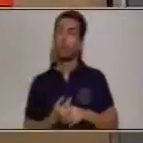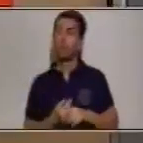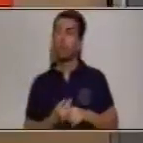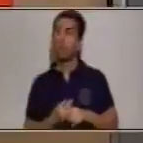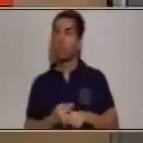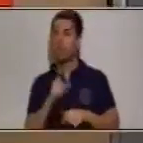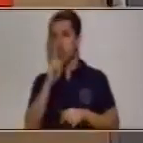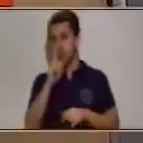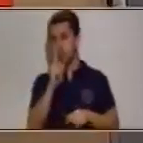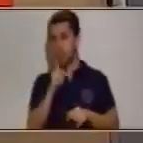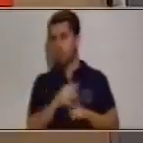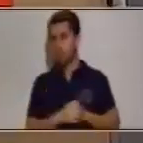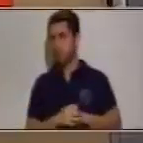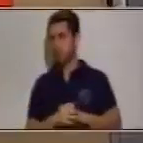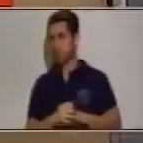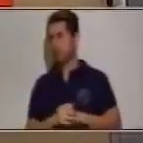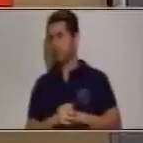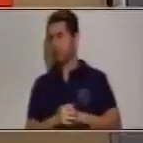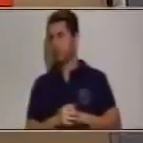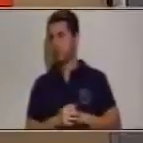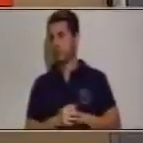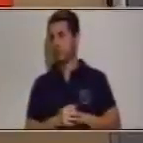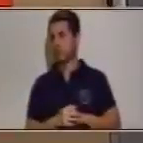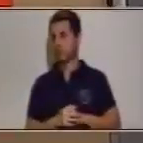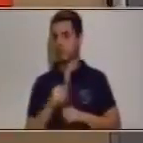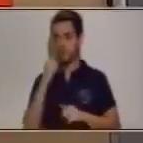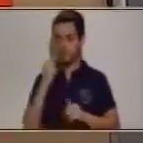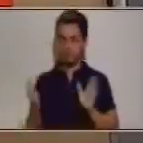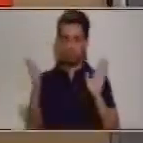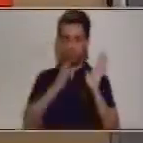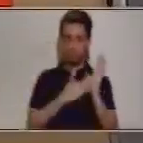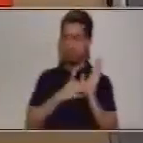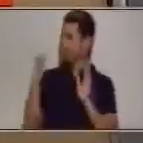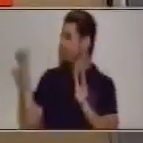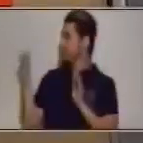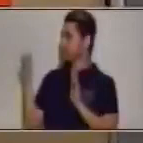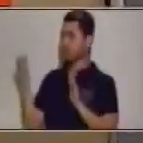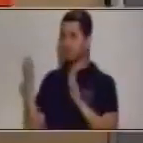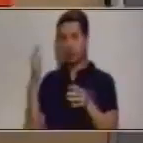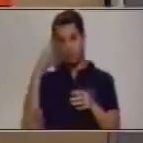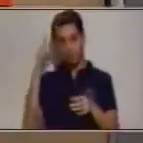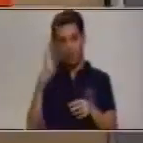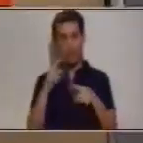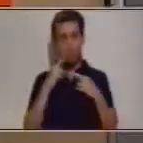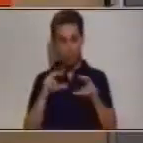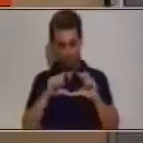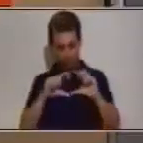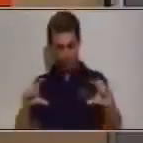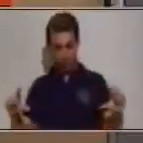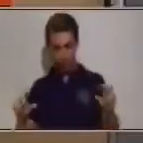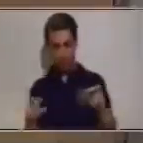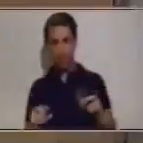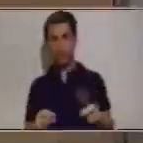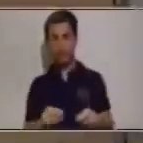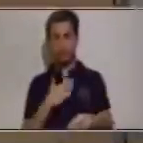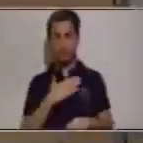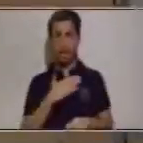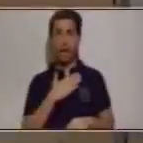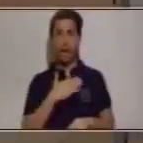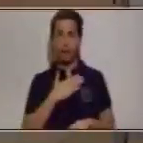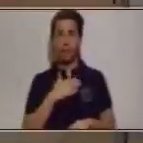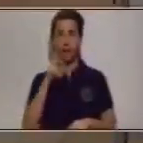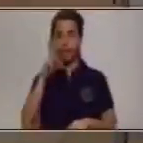uno. Por lo tanto, lo voy a colocar en donde corresponde del lado de la